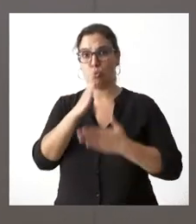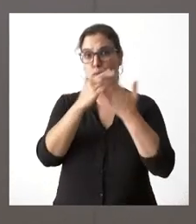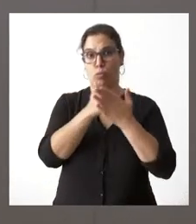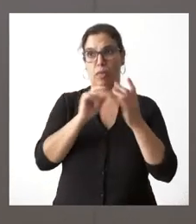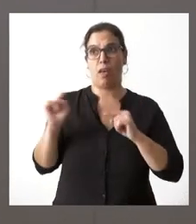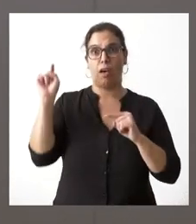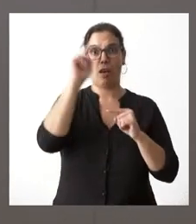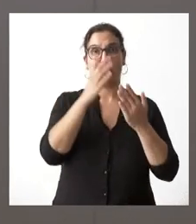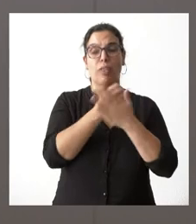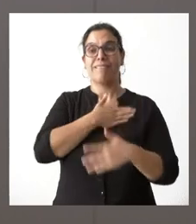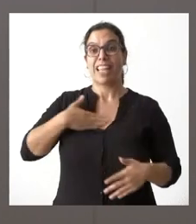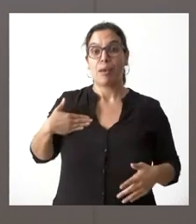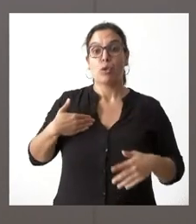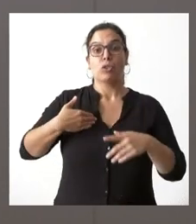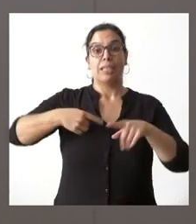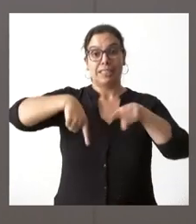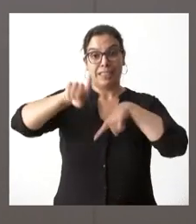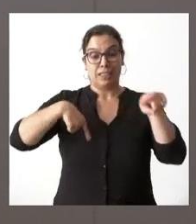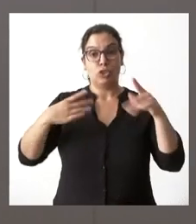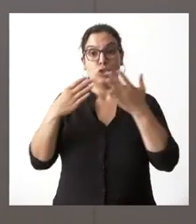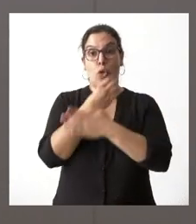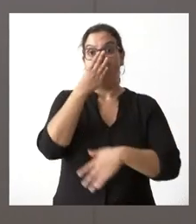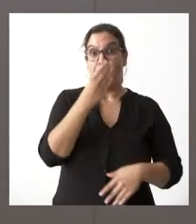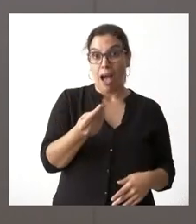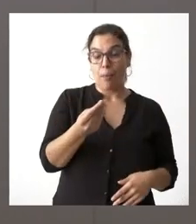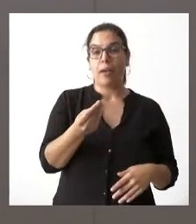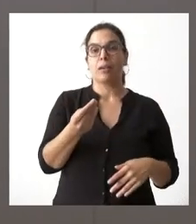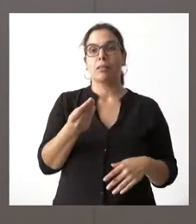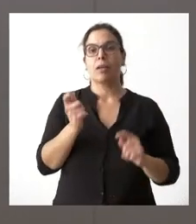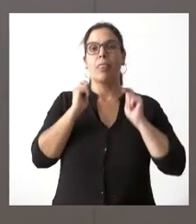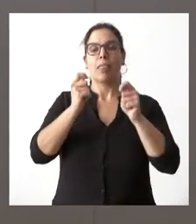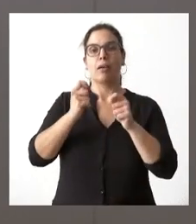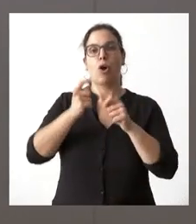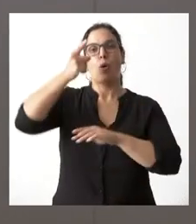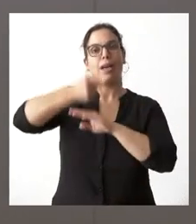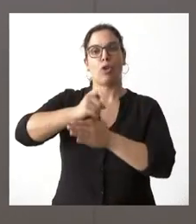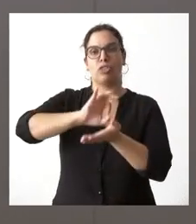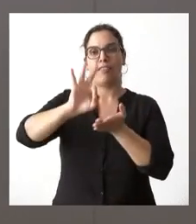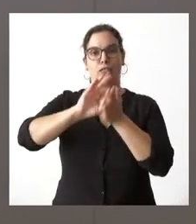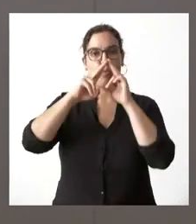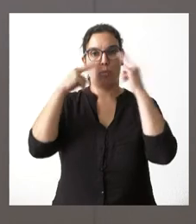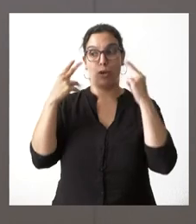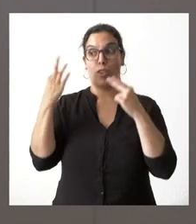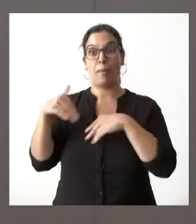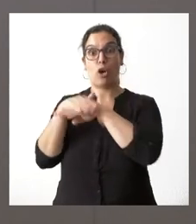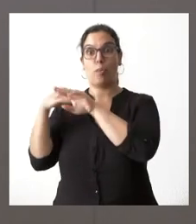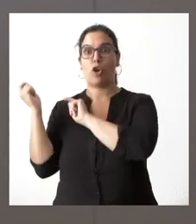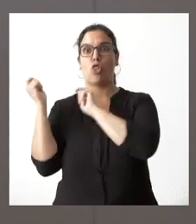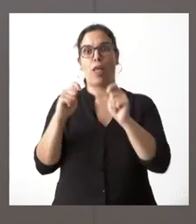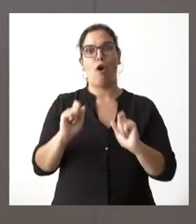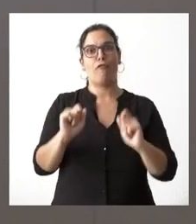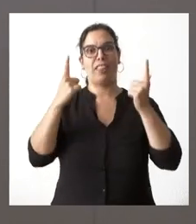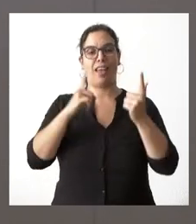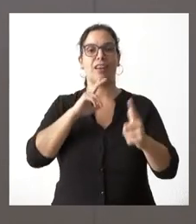todas las líneas de velocidad alta de estas prestaciones sean declaradas obligación de servicio público por parte del gobierno esto es lo que le estamos